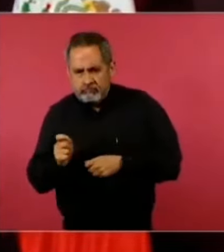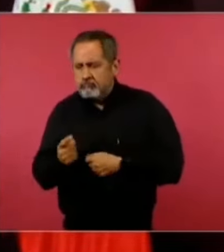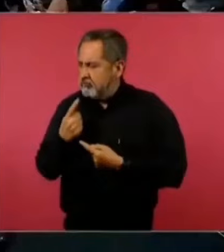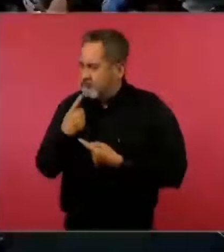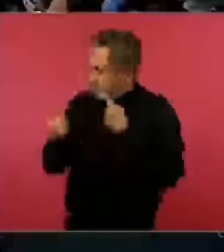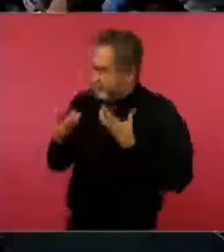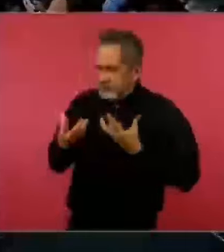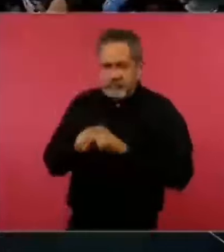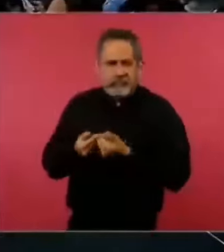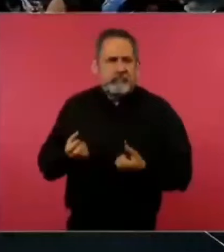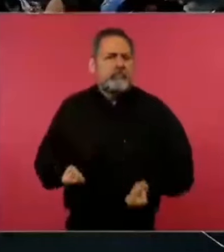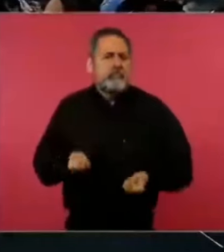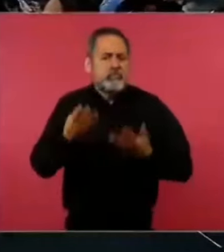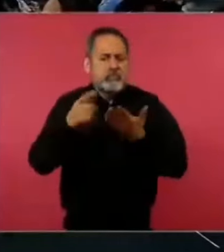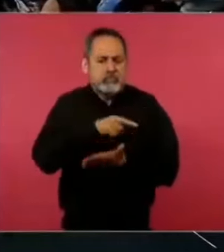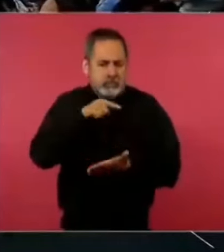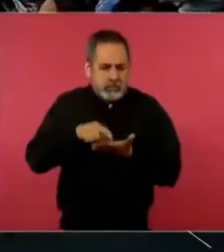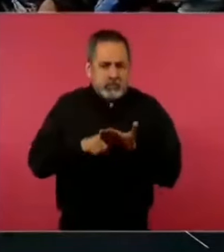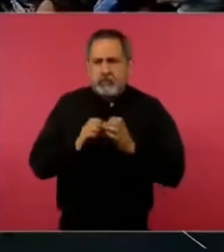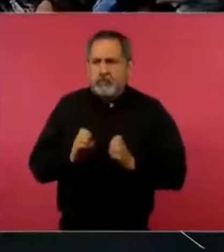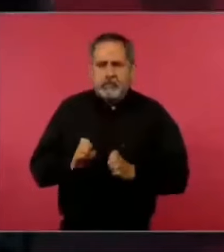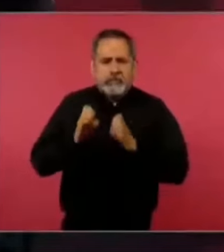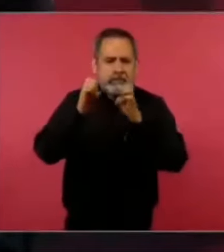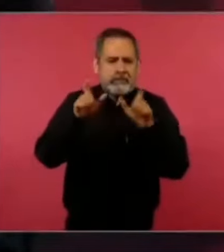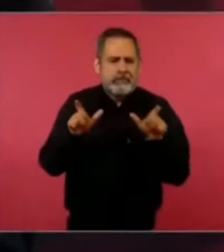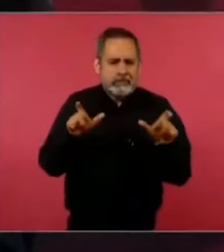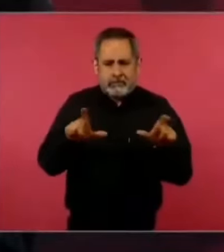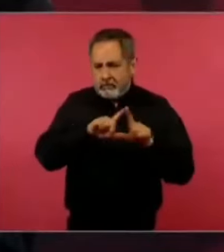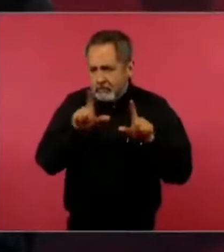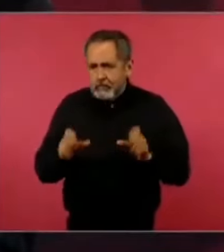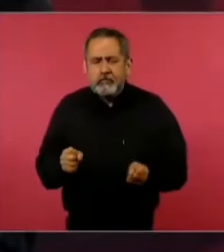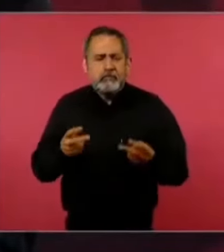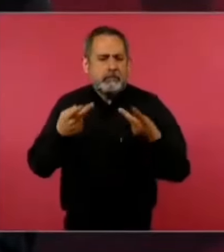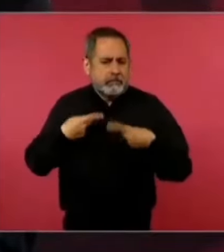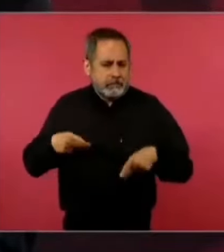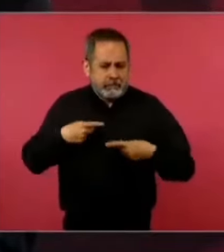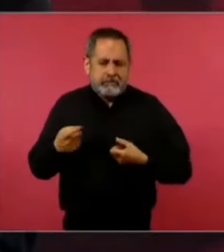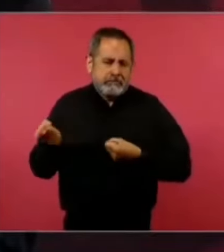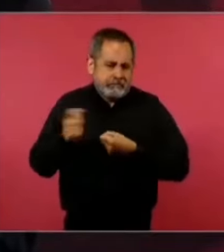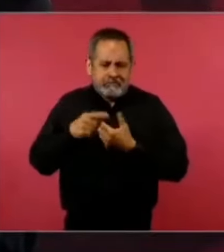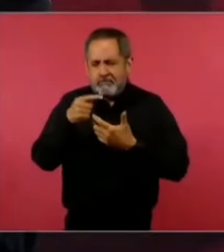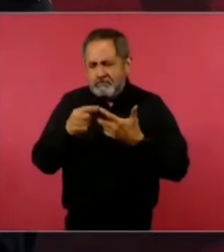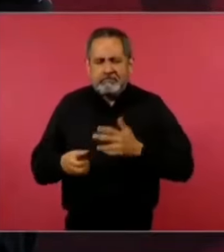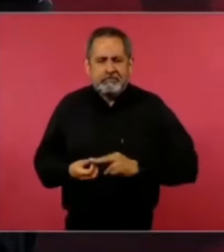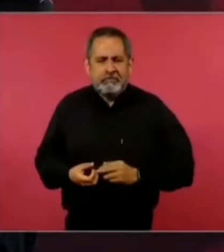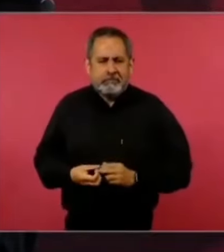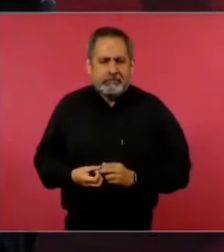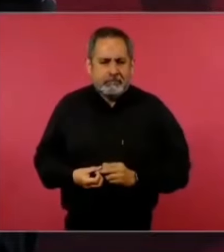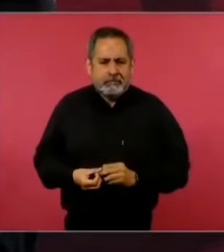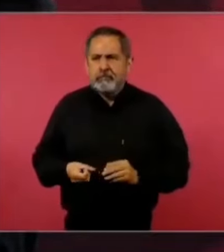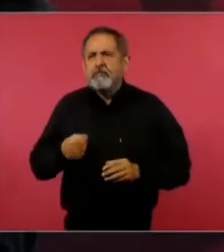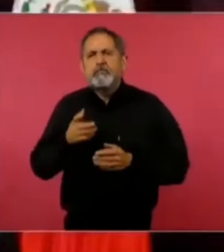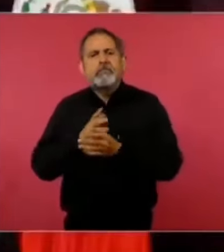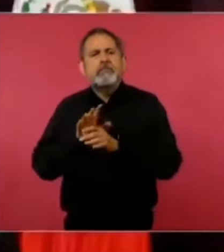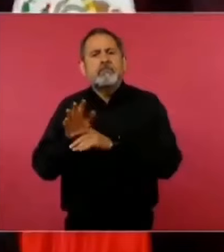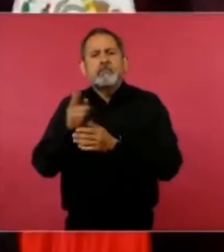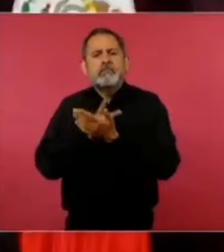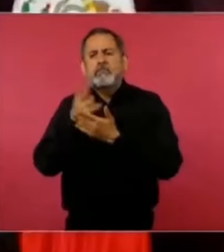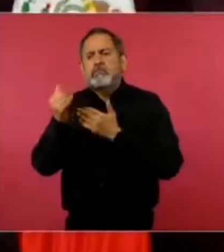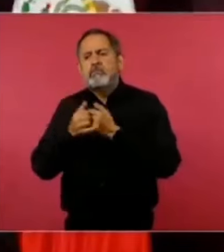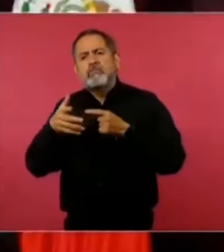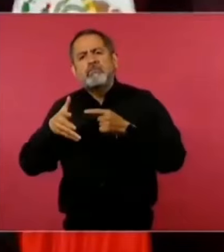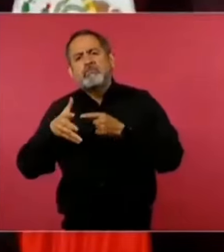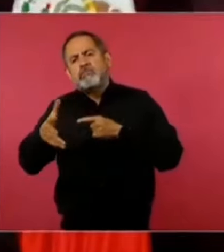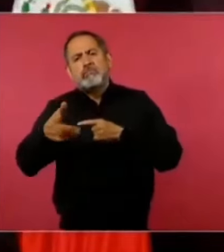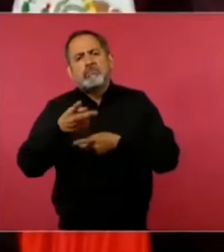cuántas instalaciones, cuántos elementos, qué proyección va a tener